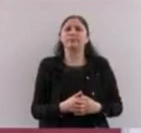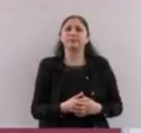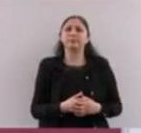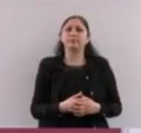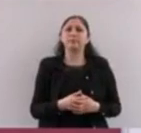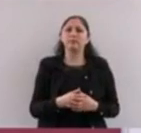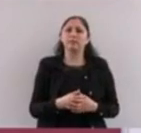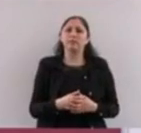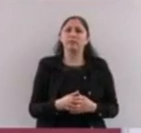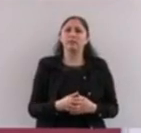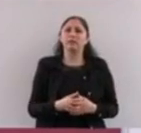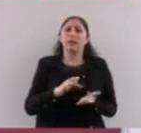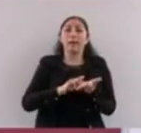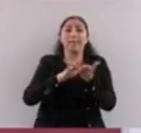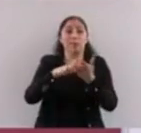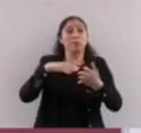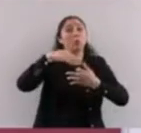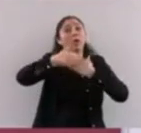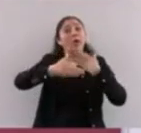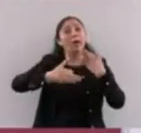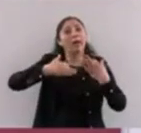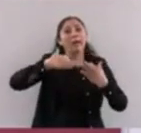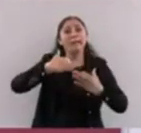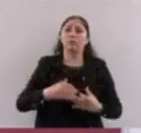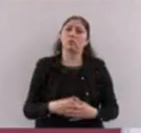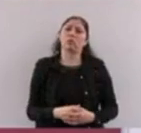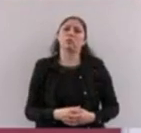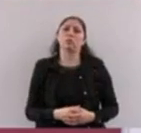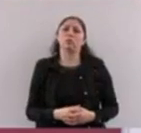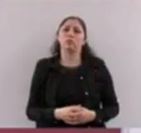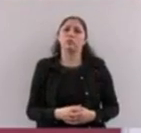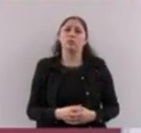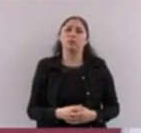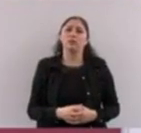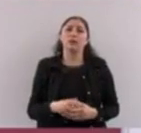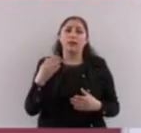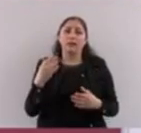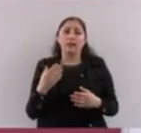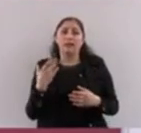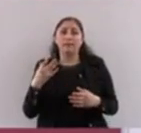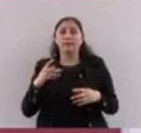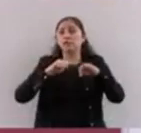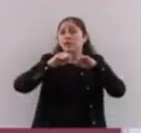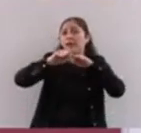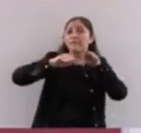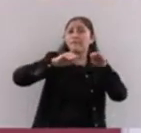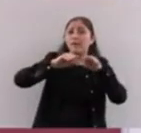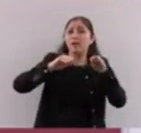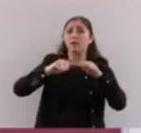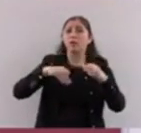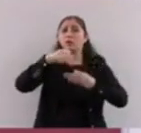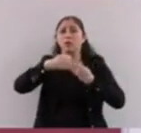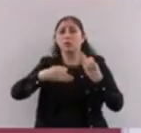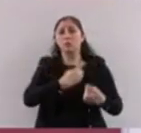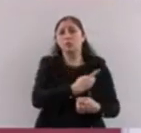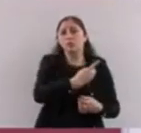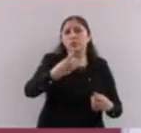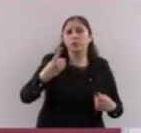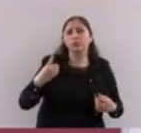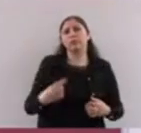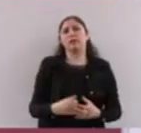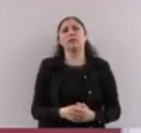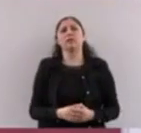pero esa pensión es resultado del trabajo de ustedes. No se los dio el gobierno,